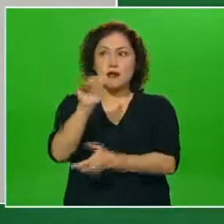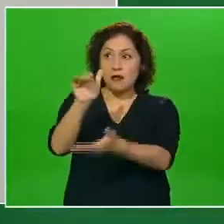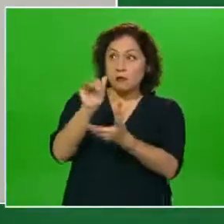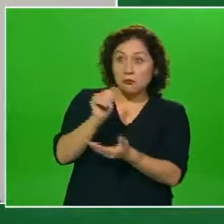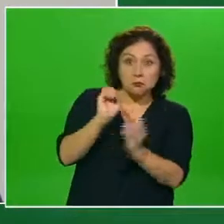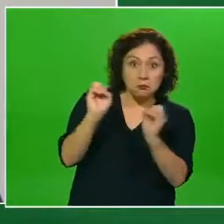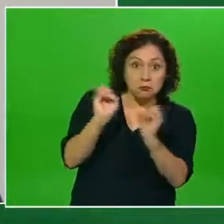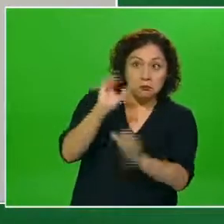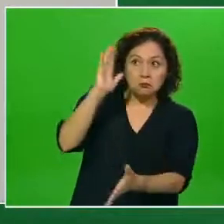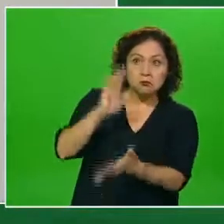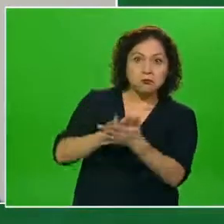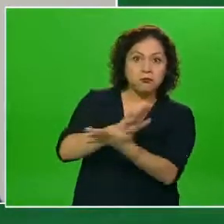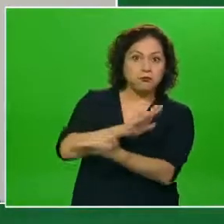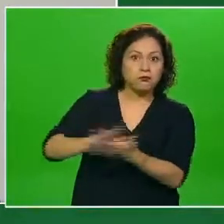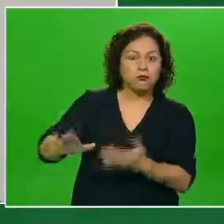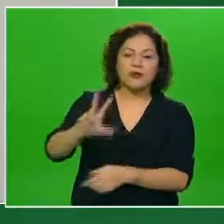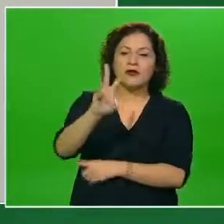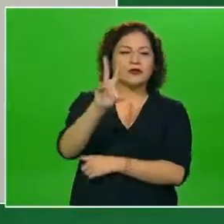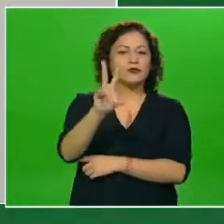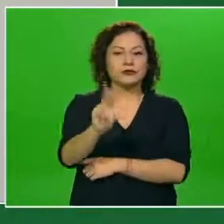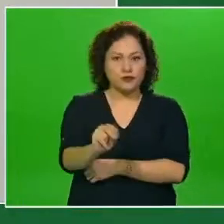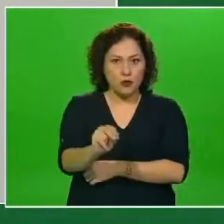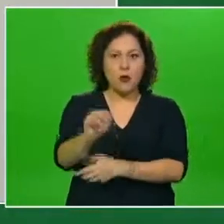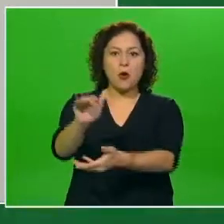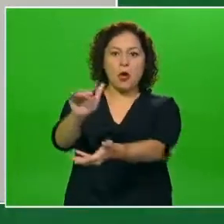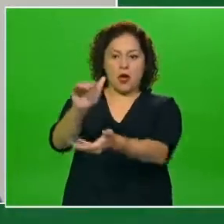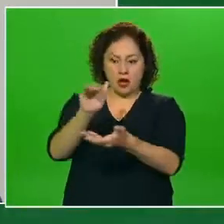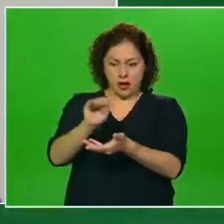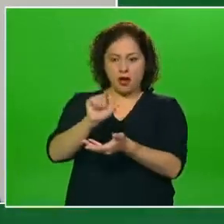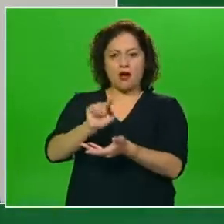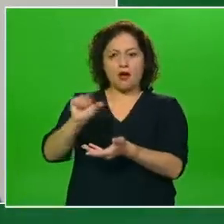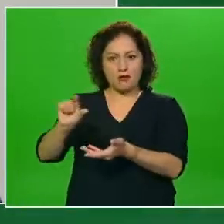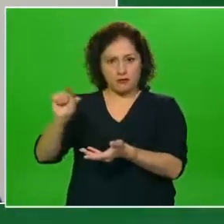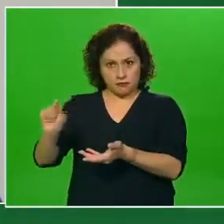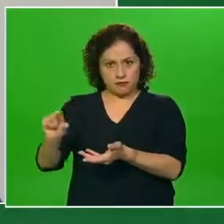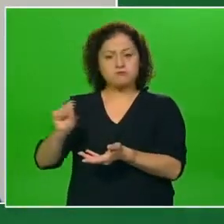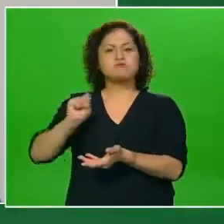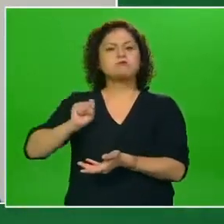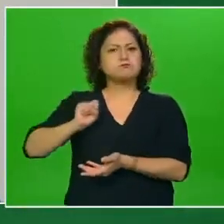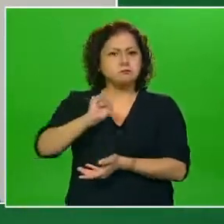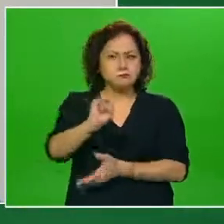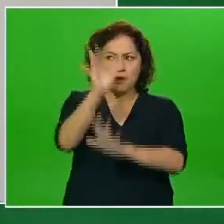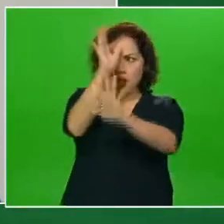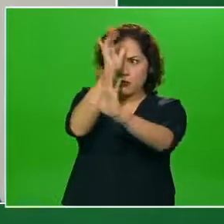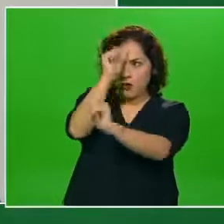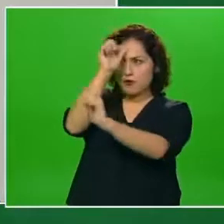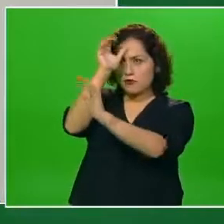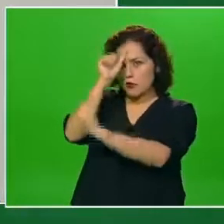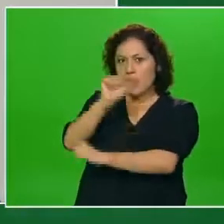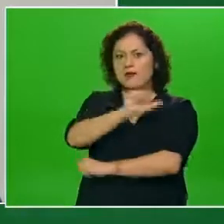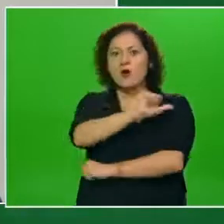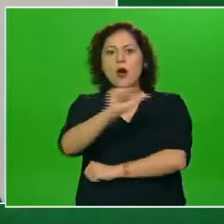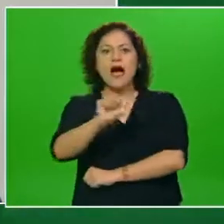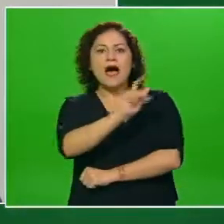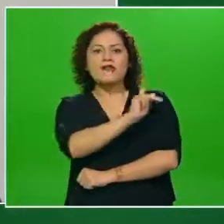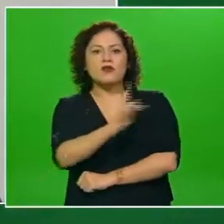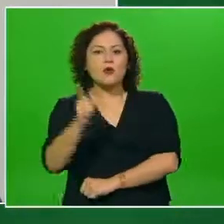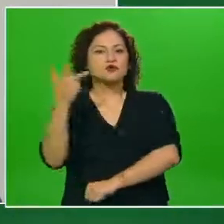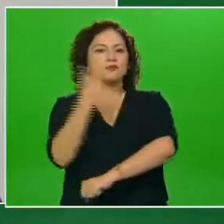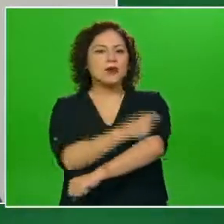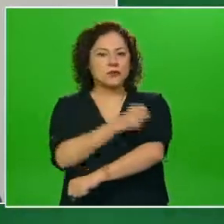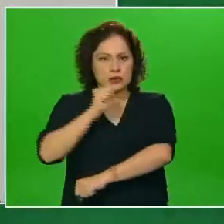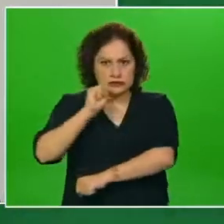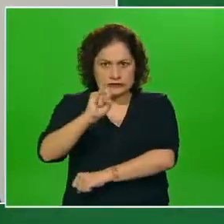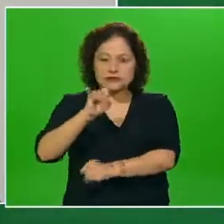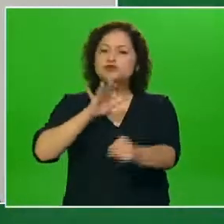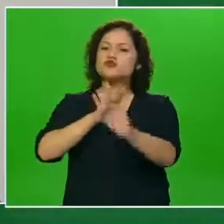para colocar esa segunda dosis. Entonces las vacunas se tienen están aseguradas están programadas para enviarse y aplicarse cuando se